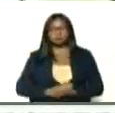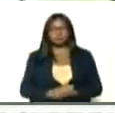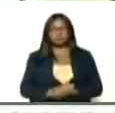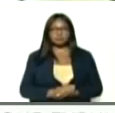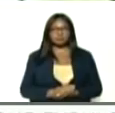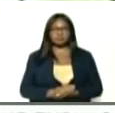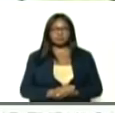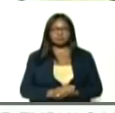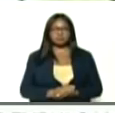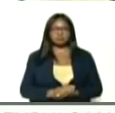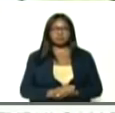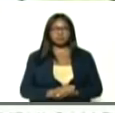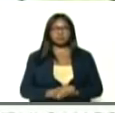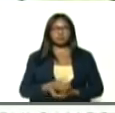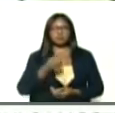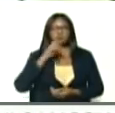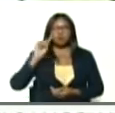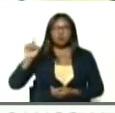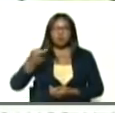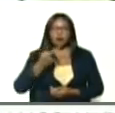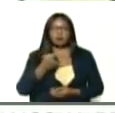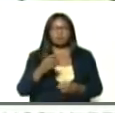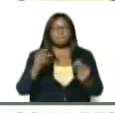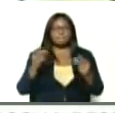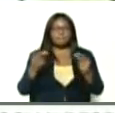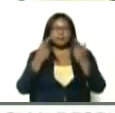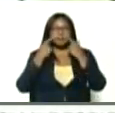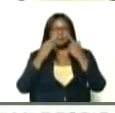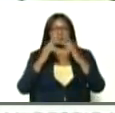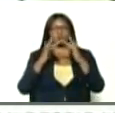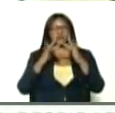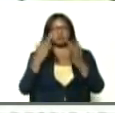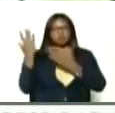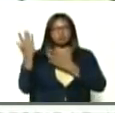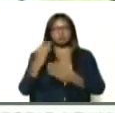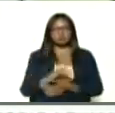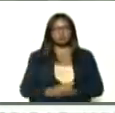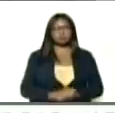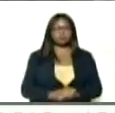y bueno, Huarico, Huarico, pendiente, adelante, gobernador.